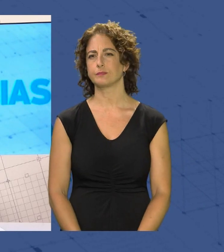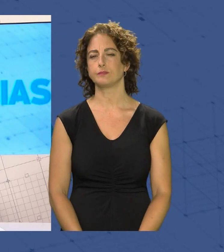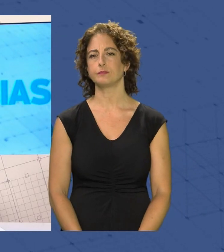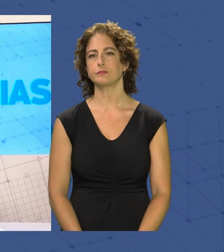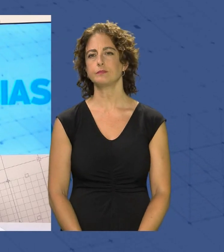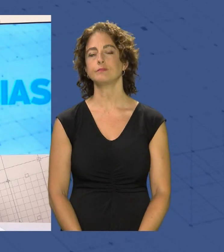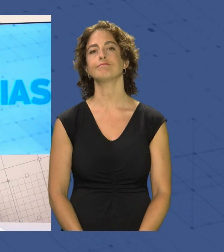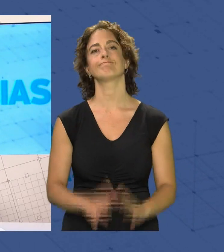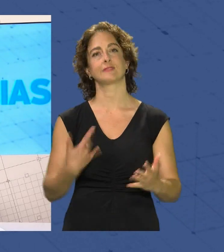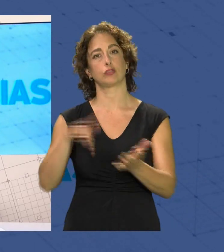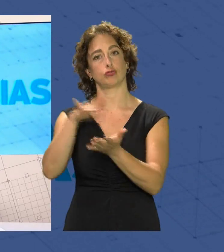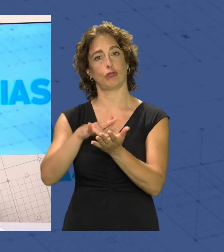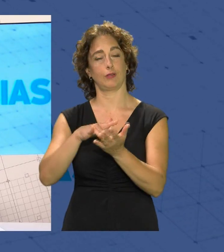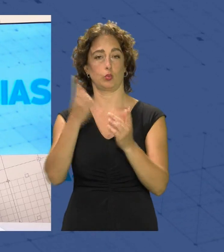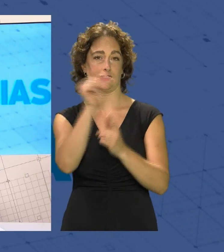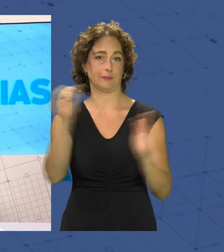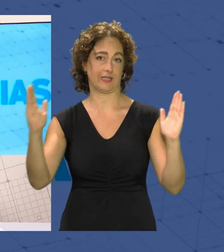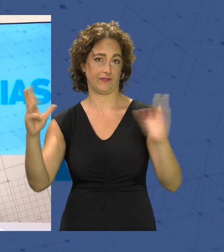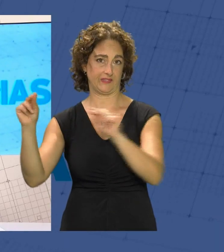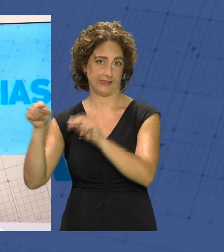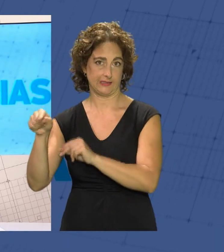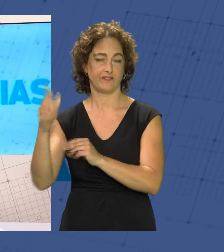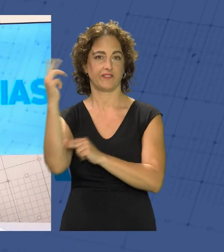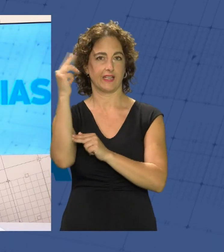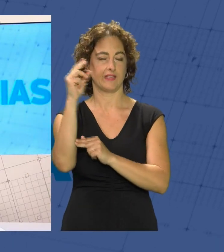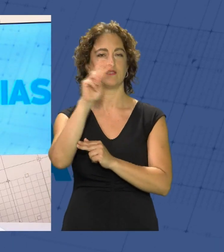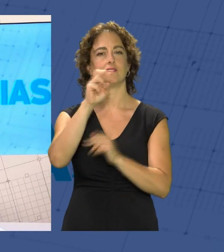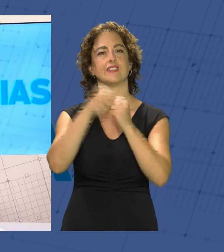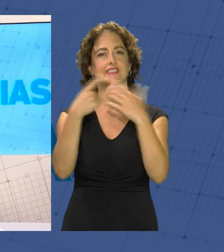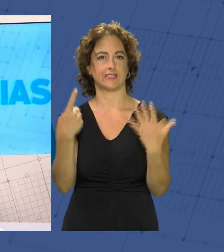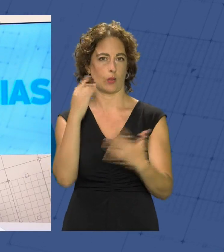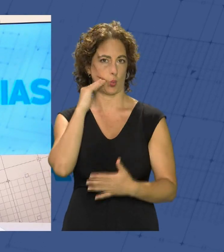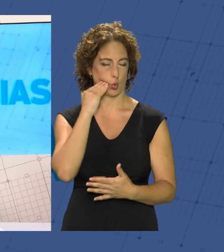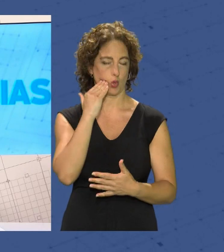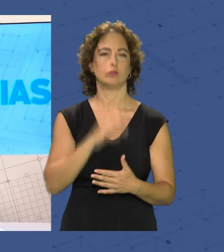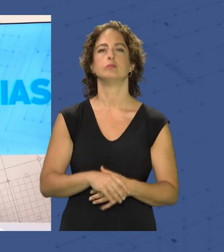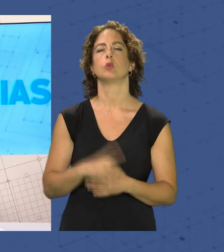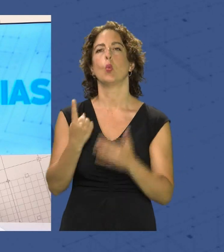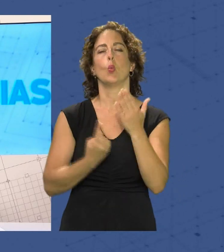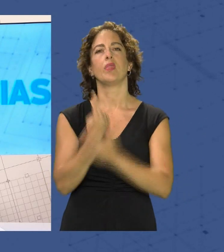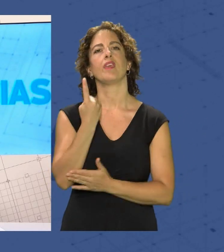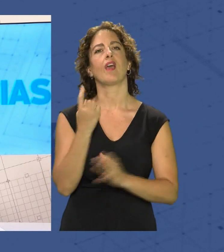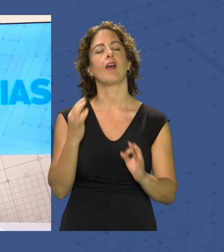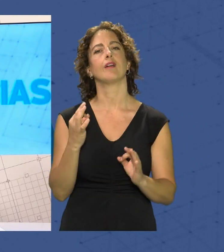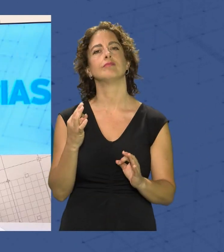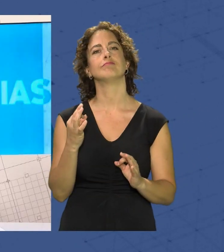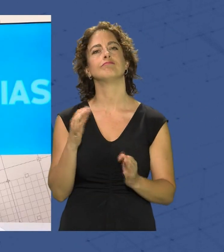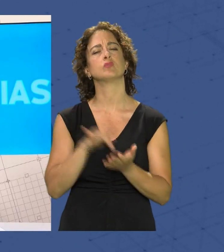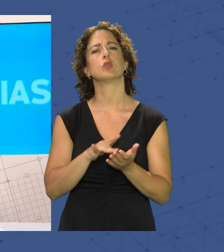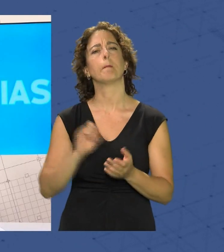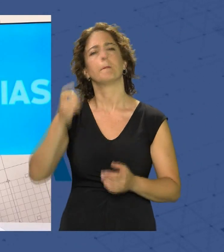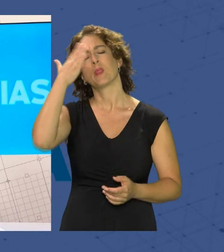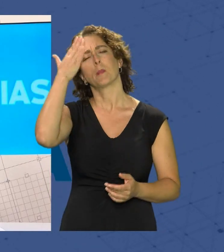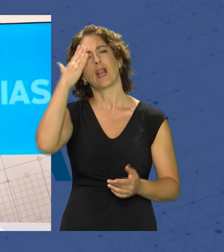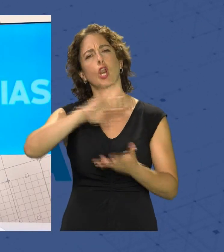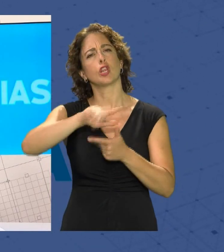Y llegamos al fin de la semana laboral en este caso al viernes 26 de julio un día en el que estas fueron las principales